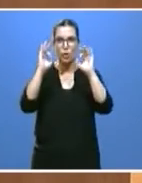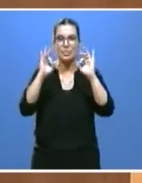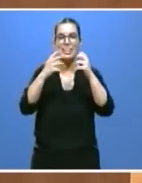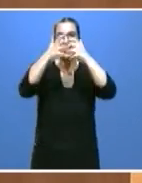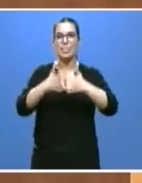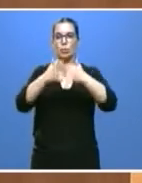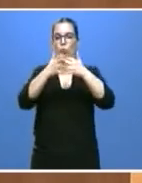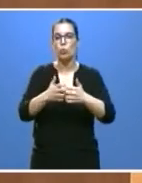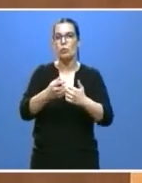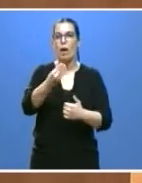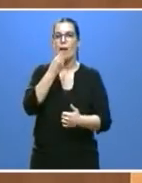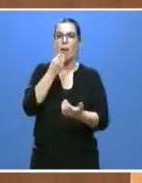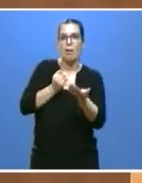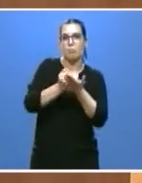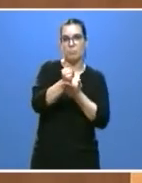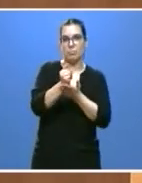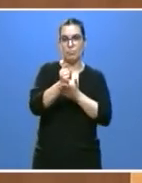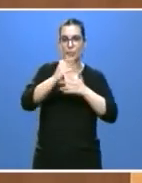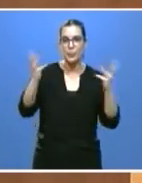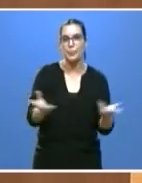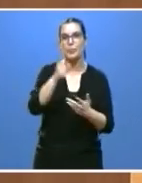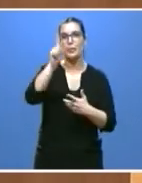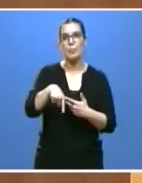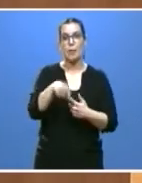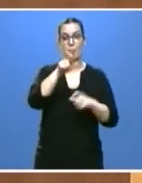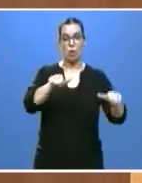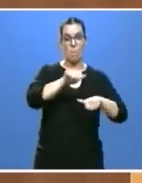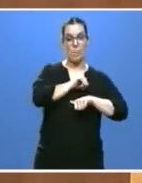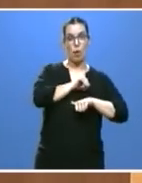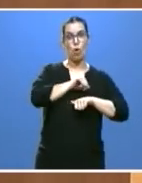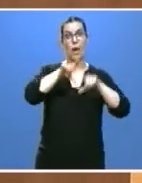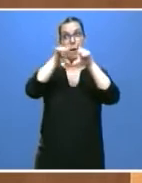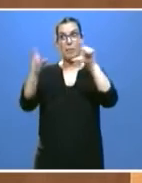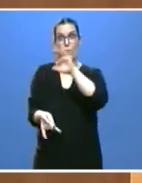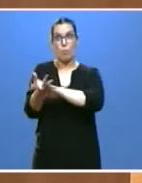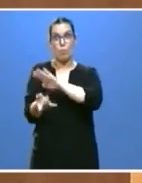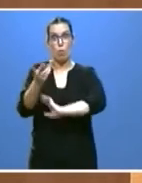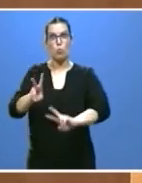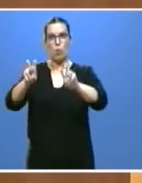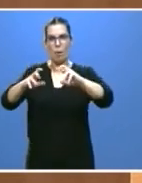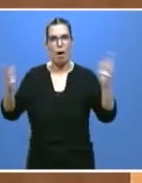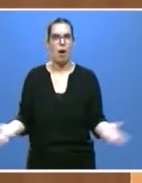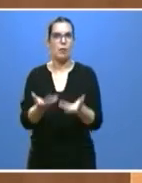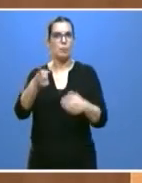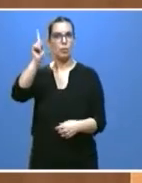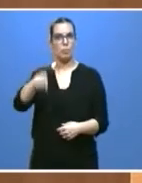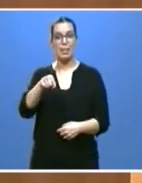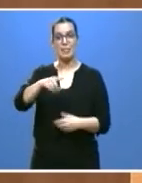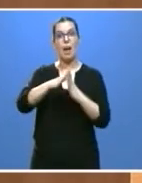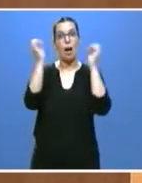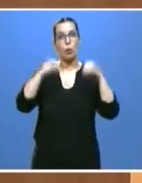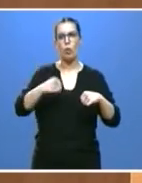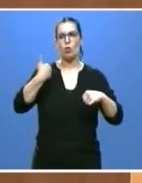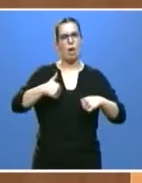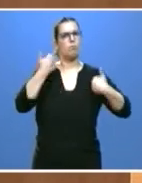alentando nuevas actividades emprendidas por desempleados. Un acuerdo que se encuentra ya en plena ejecución.